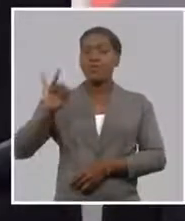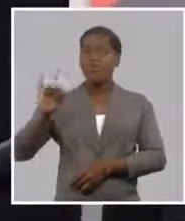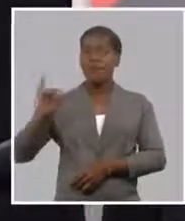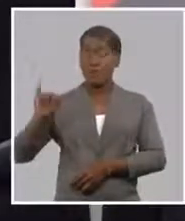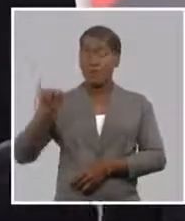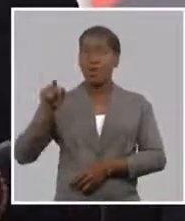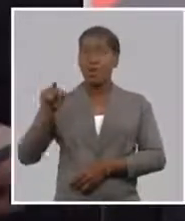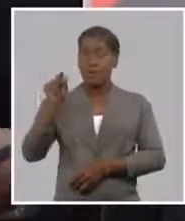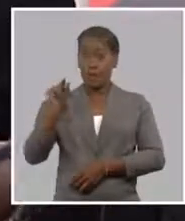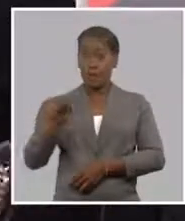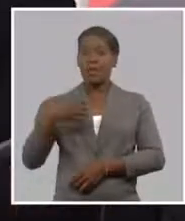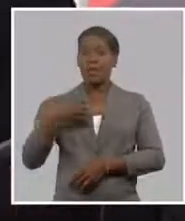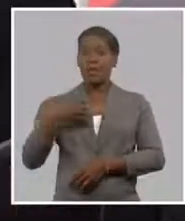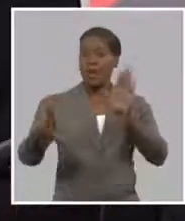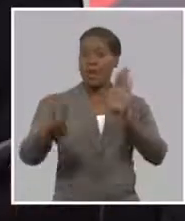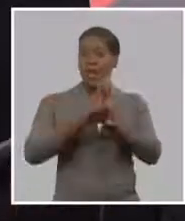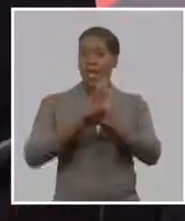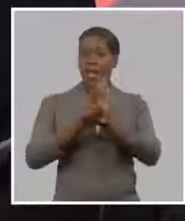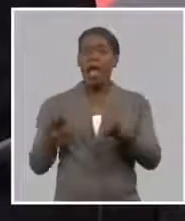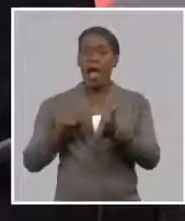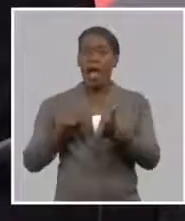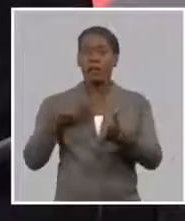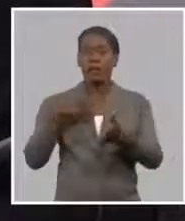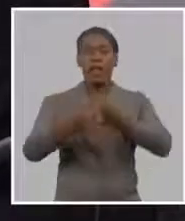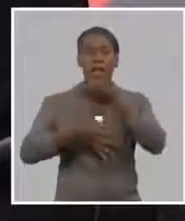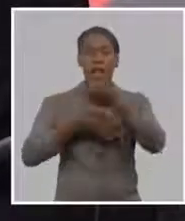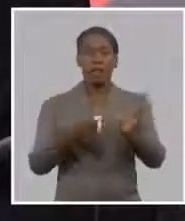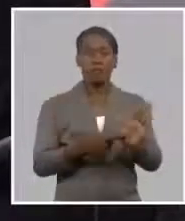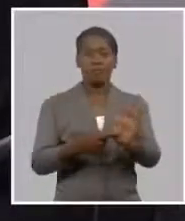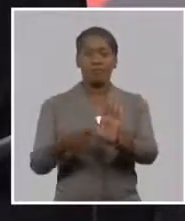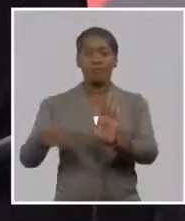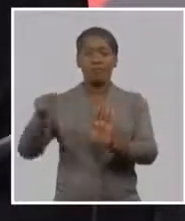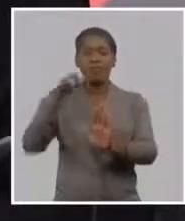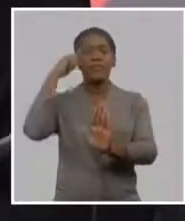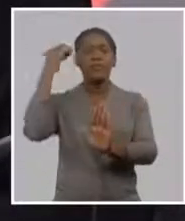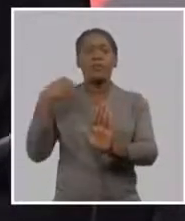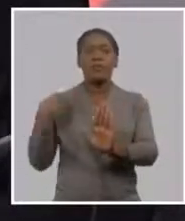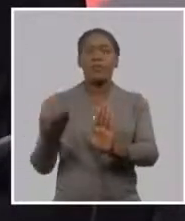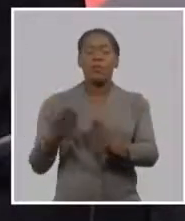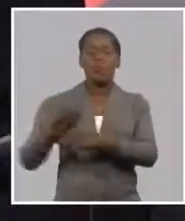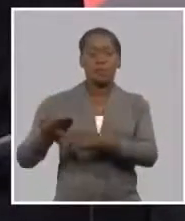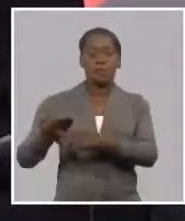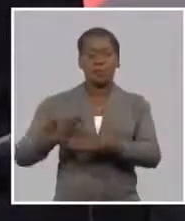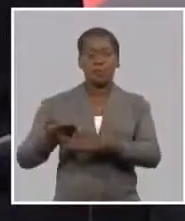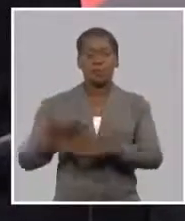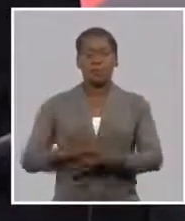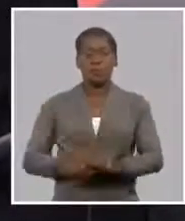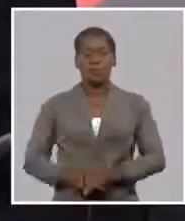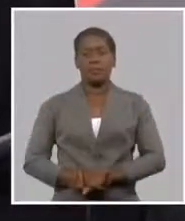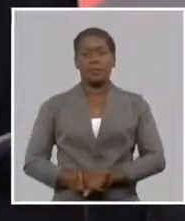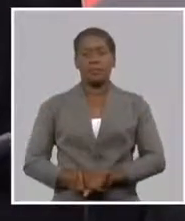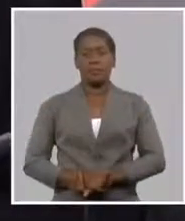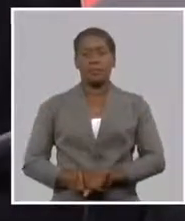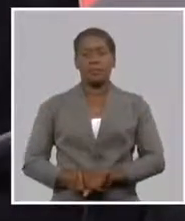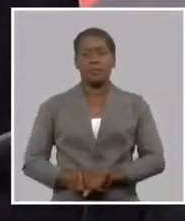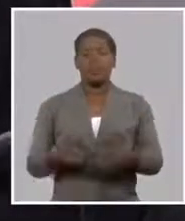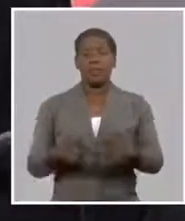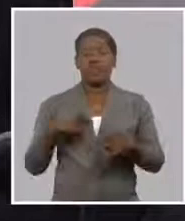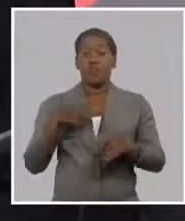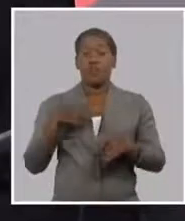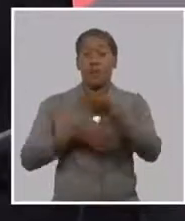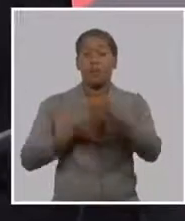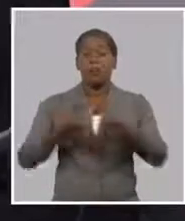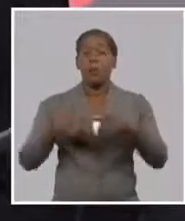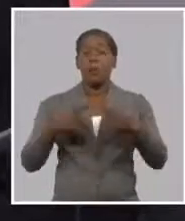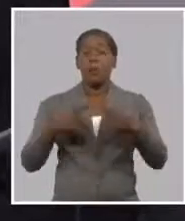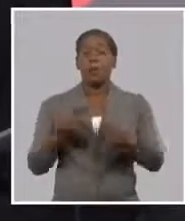este es un tema muy técnico y creo que por acá podríamos introducir en esta mesa redonda, bueno, qué cosa, por qué el banco tiene que pedir algunos